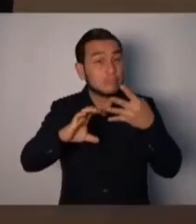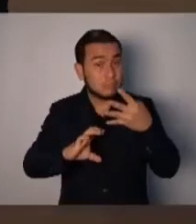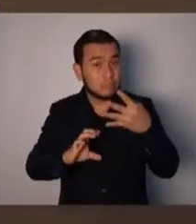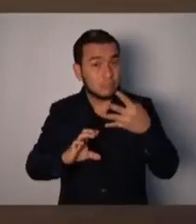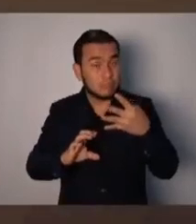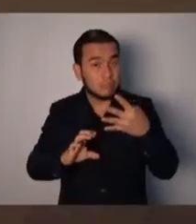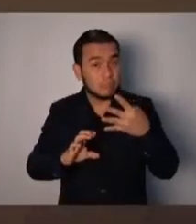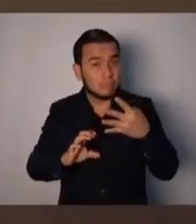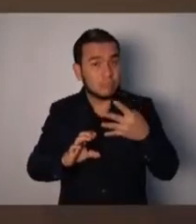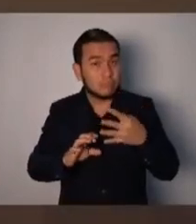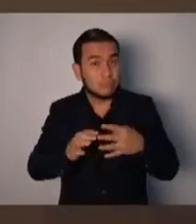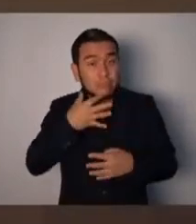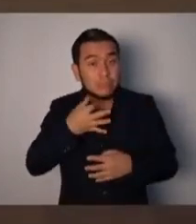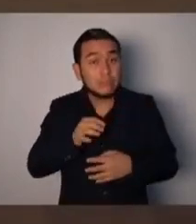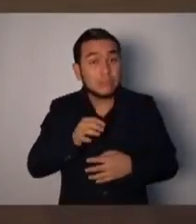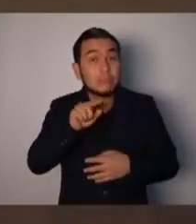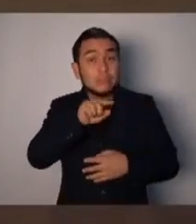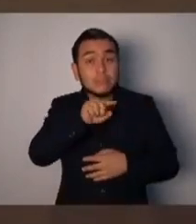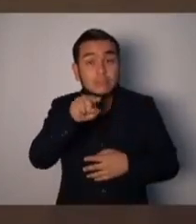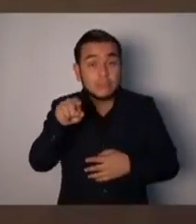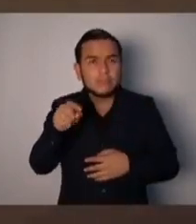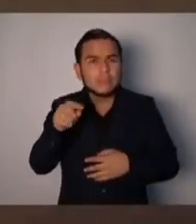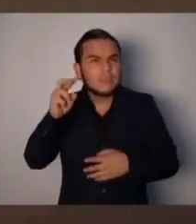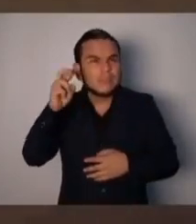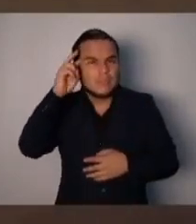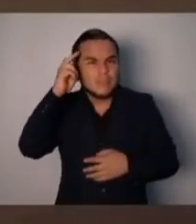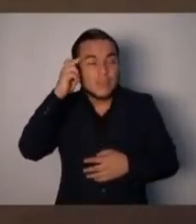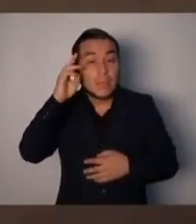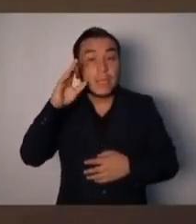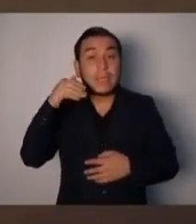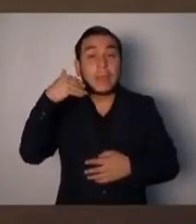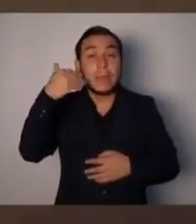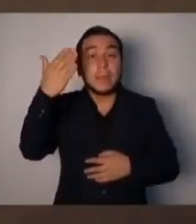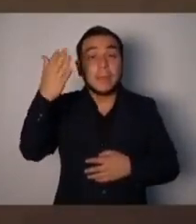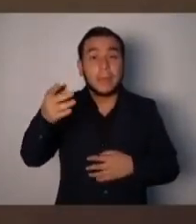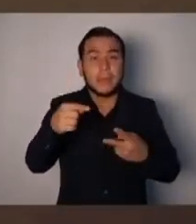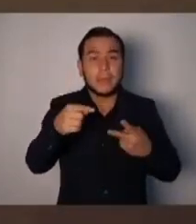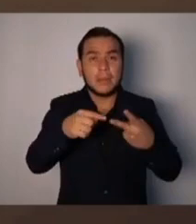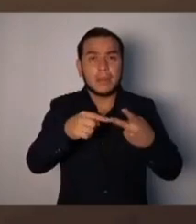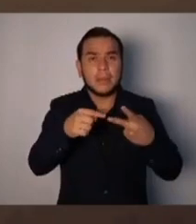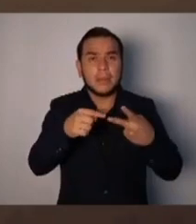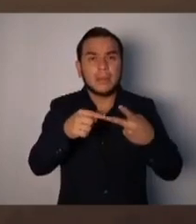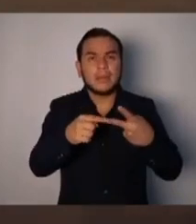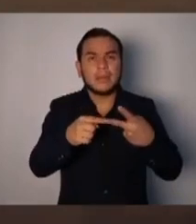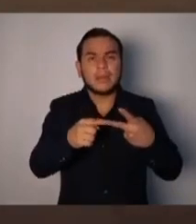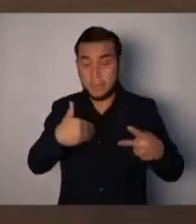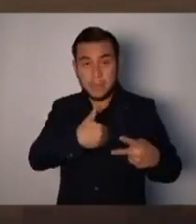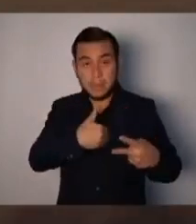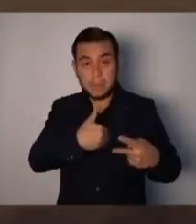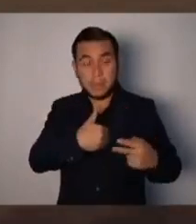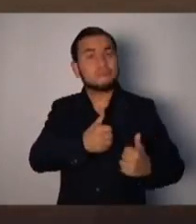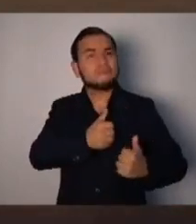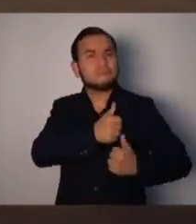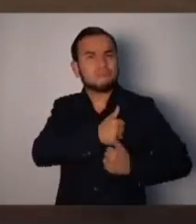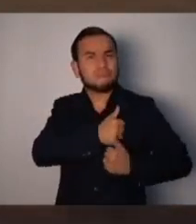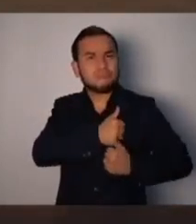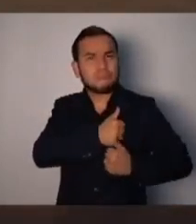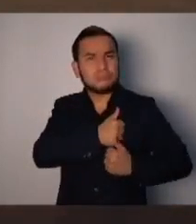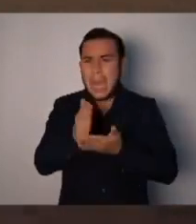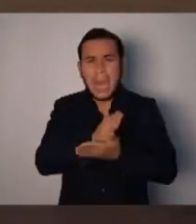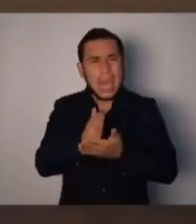Si acaso es que de verdad la defienden. Pero luego, me pregunto, nuestro ministro de Defensa no había entrado ni a la academia